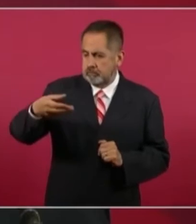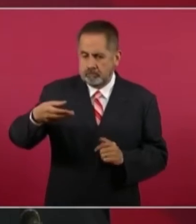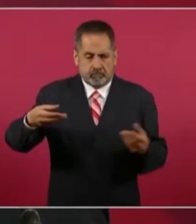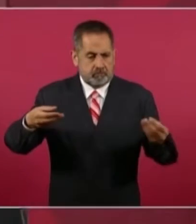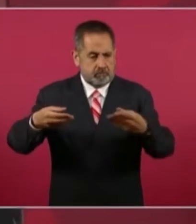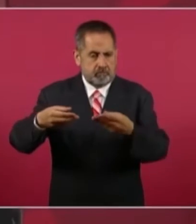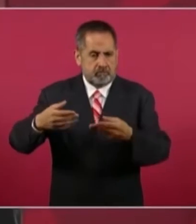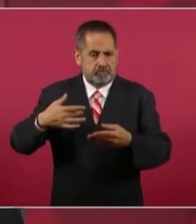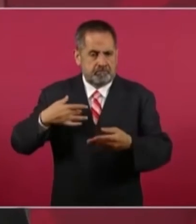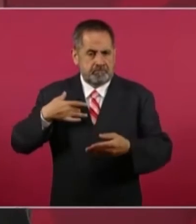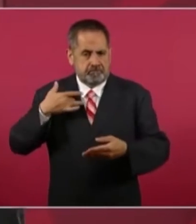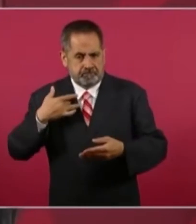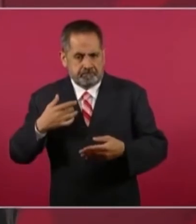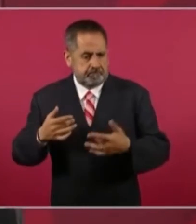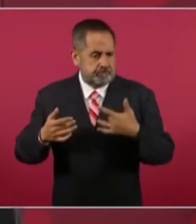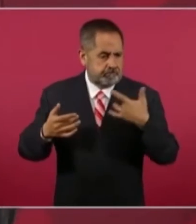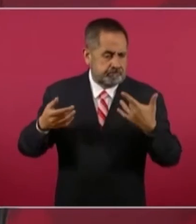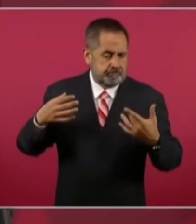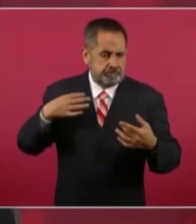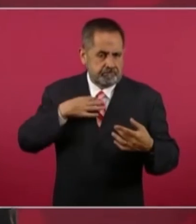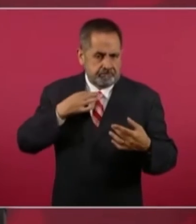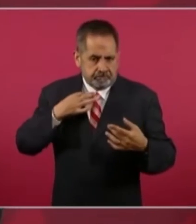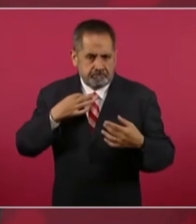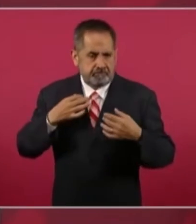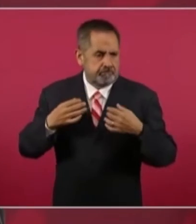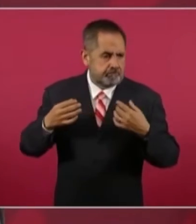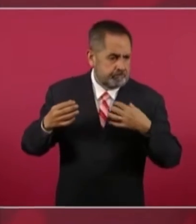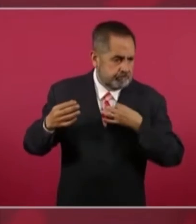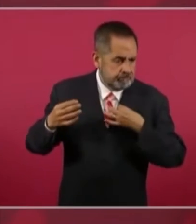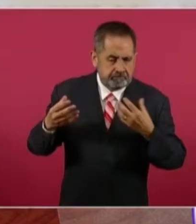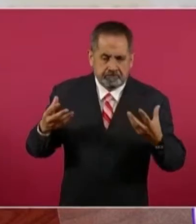que las partes